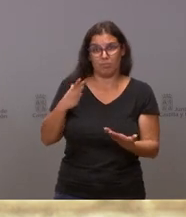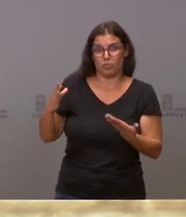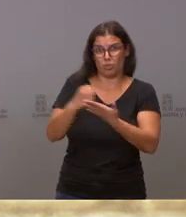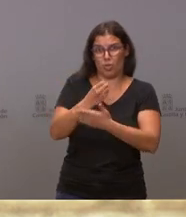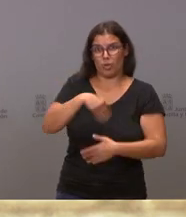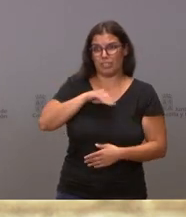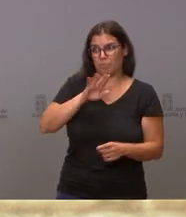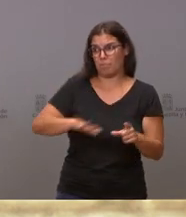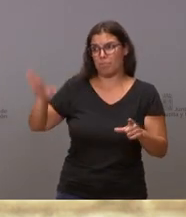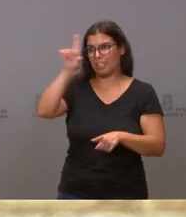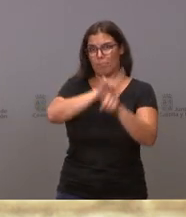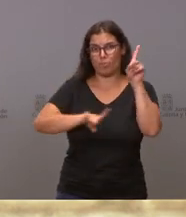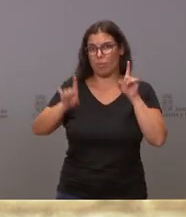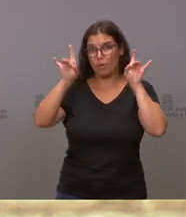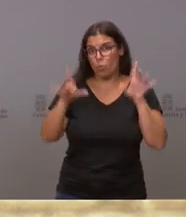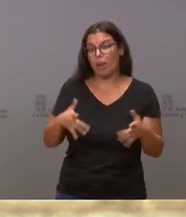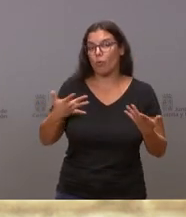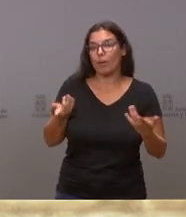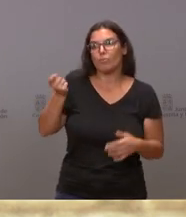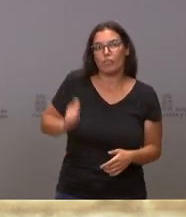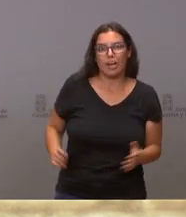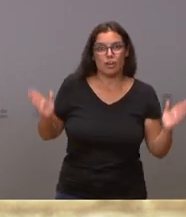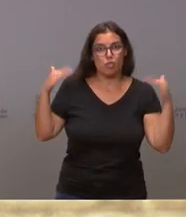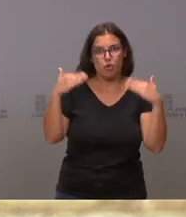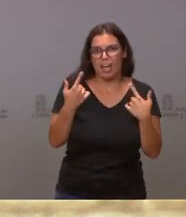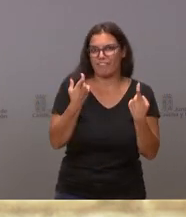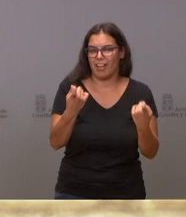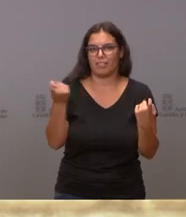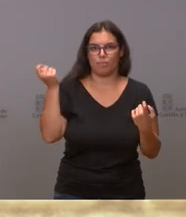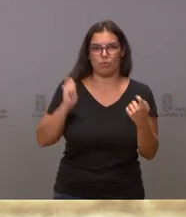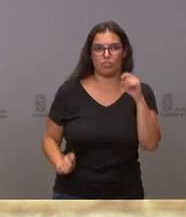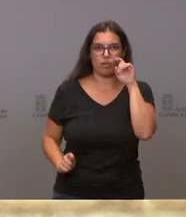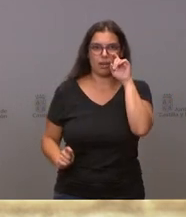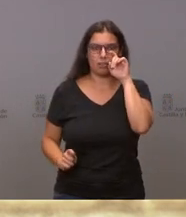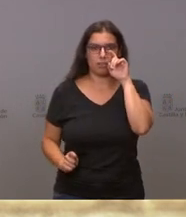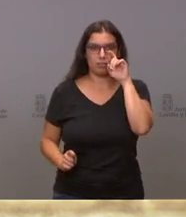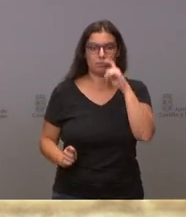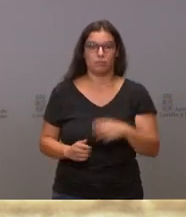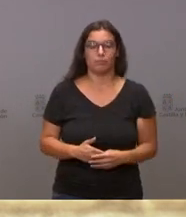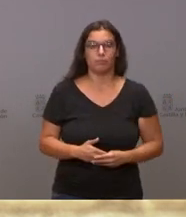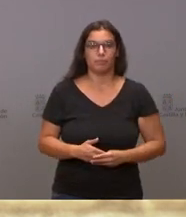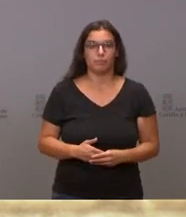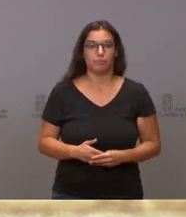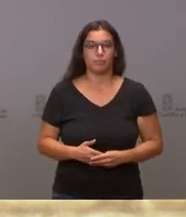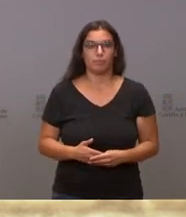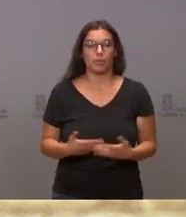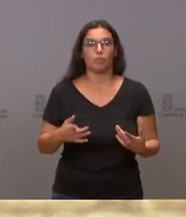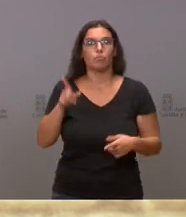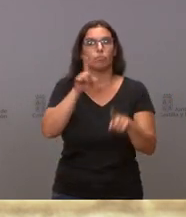de nuestro país. La falta de profesionales de la sanidad que complica, no es un problema